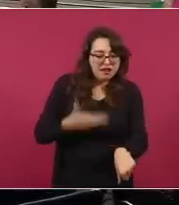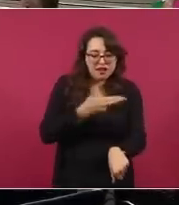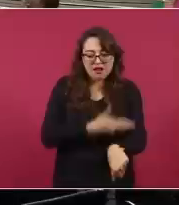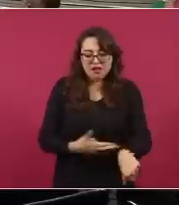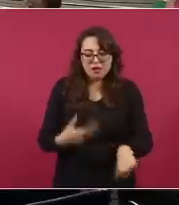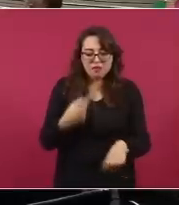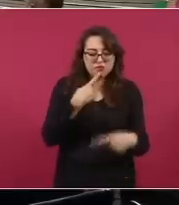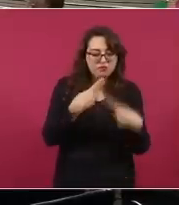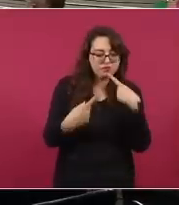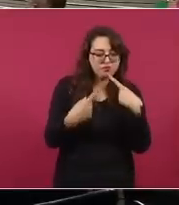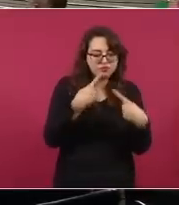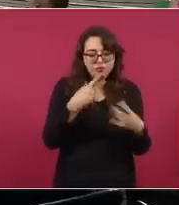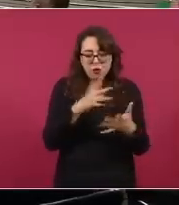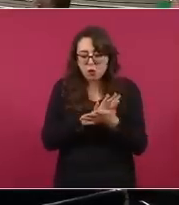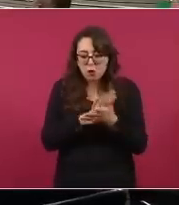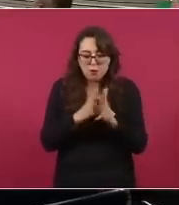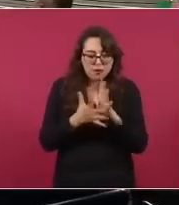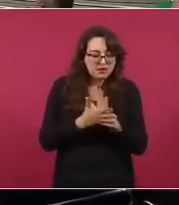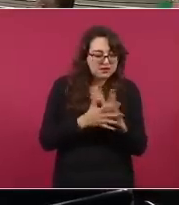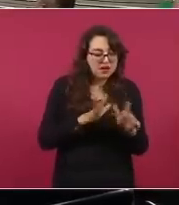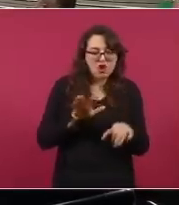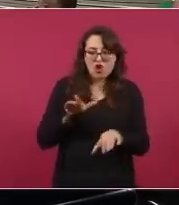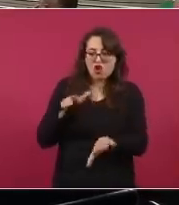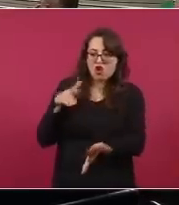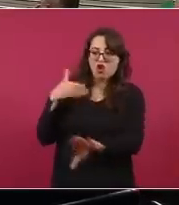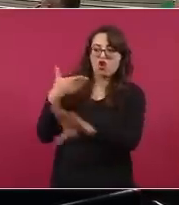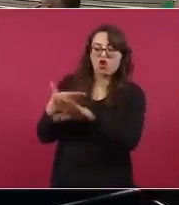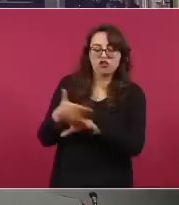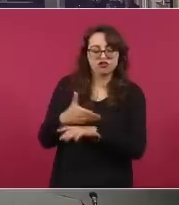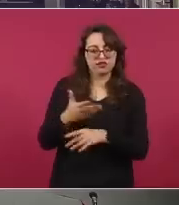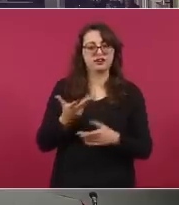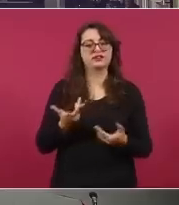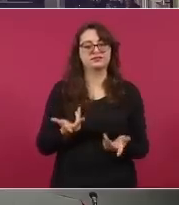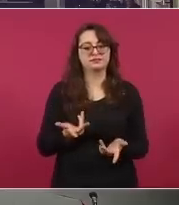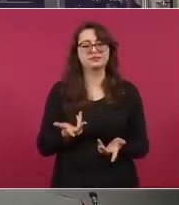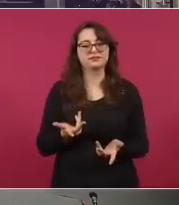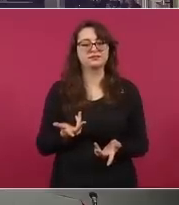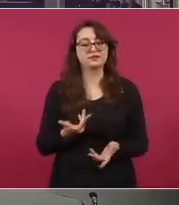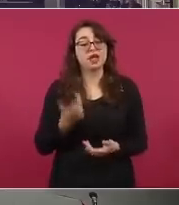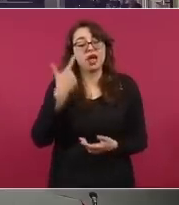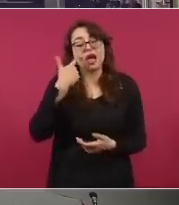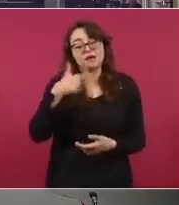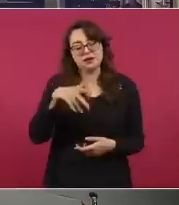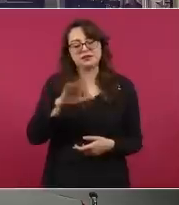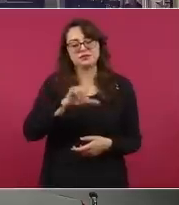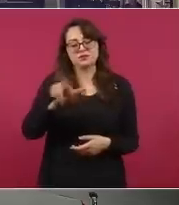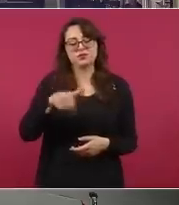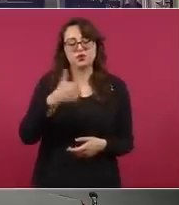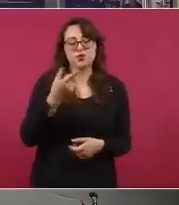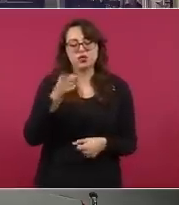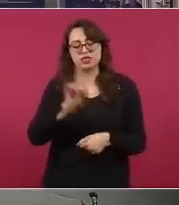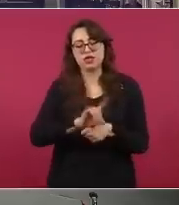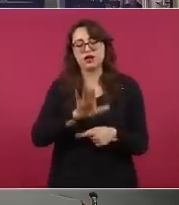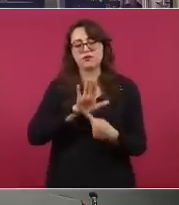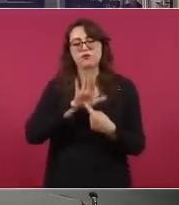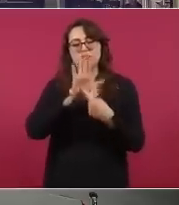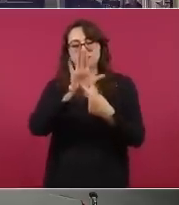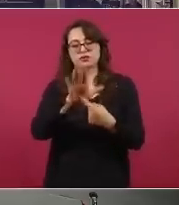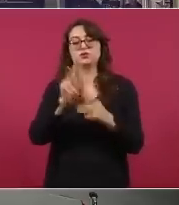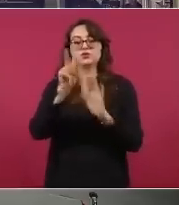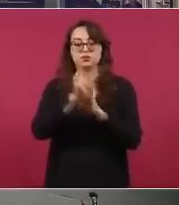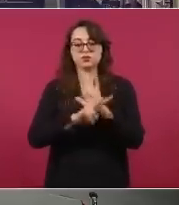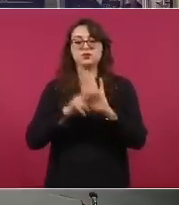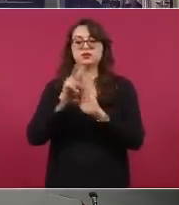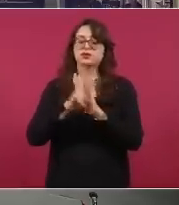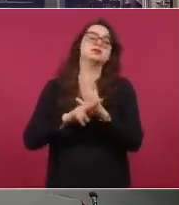A ver si un día pasamos las grabaciones de Ahumada, en